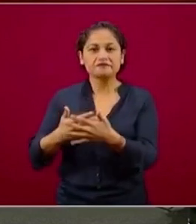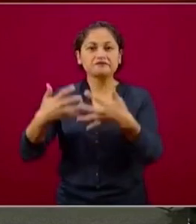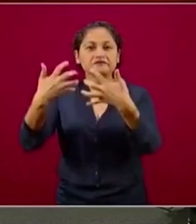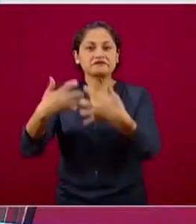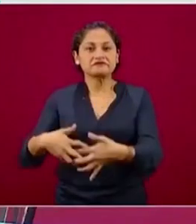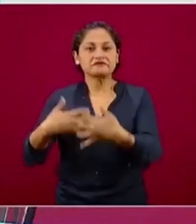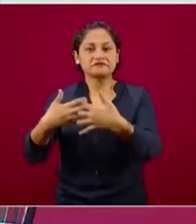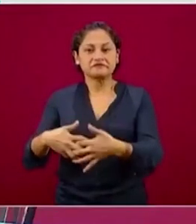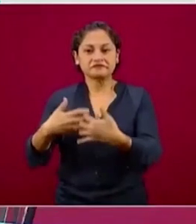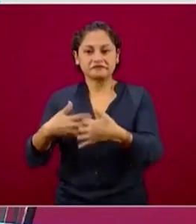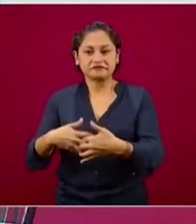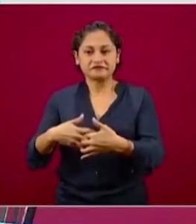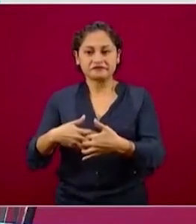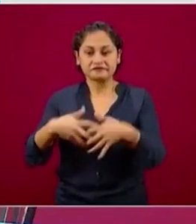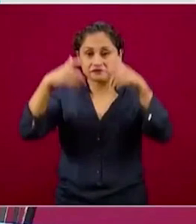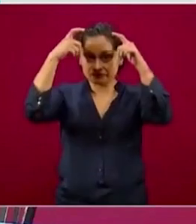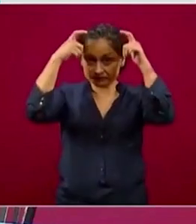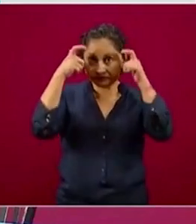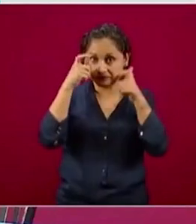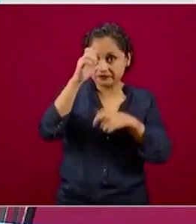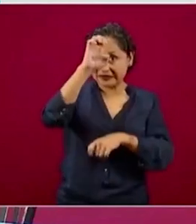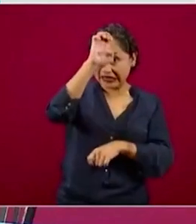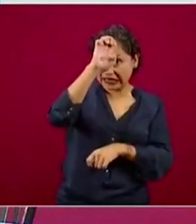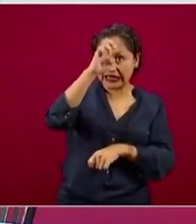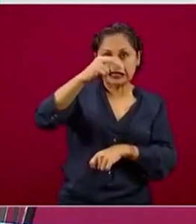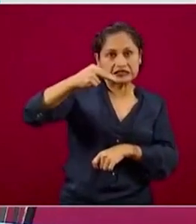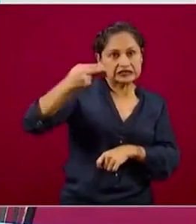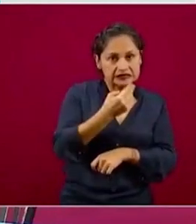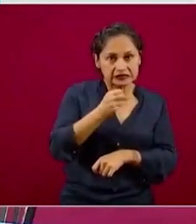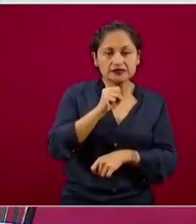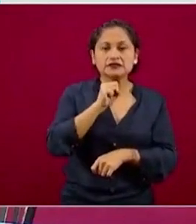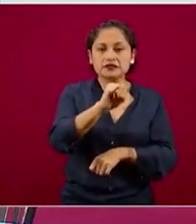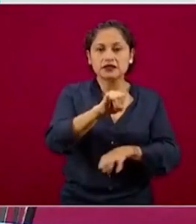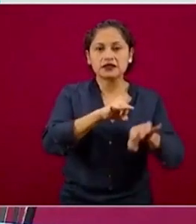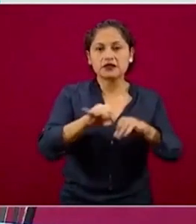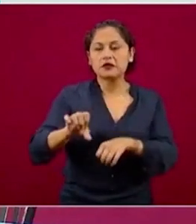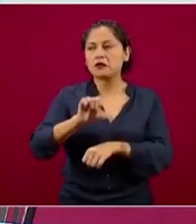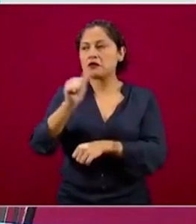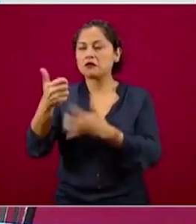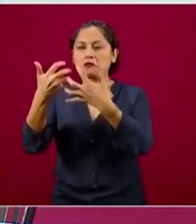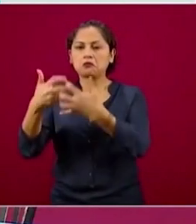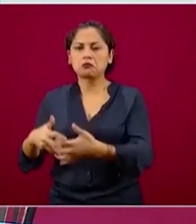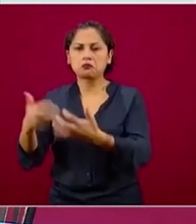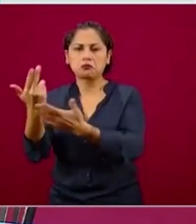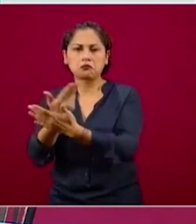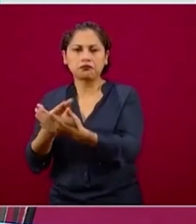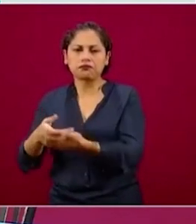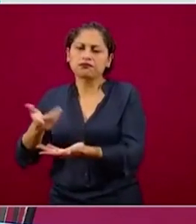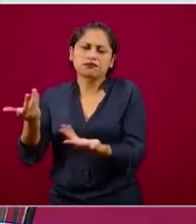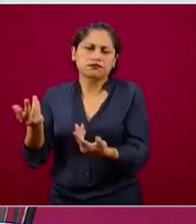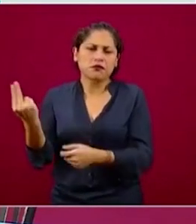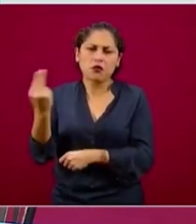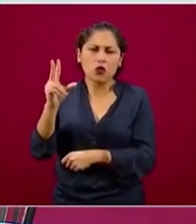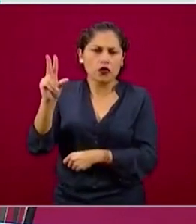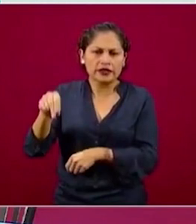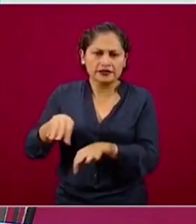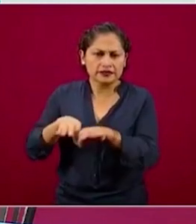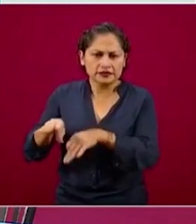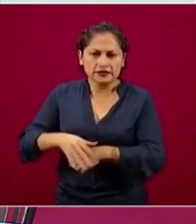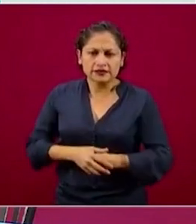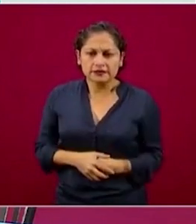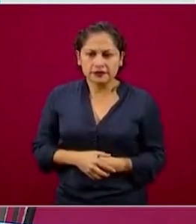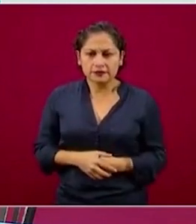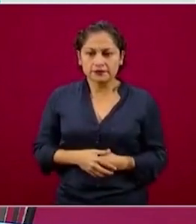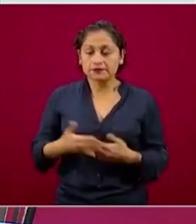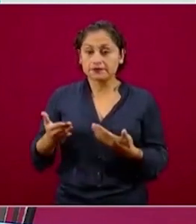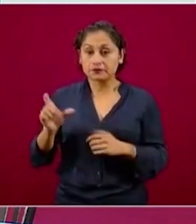no esenciales. ¿Cómo opera de acuerdo a los niveles de riesgo? Cuando tenemos semáforo en rojo,